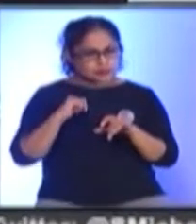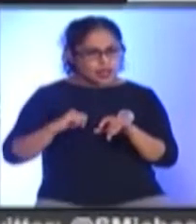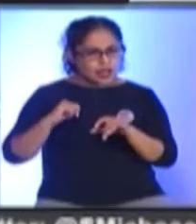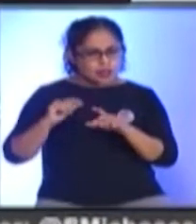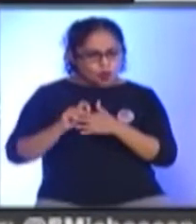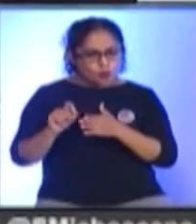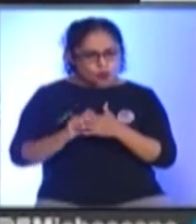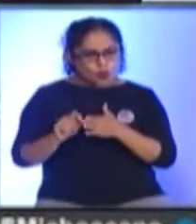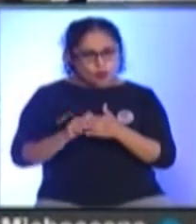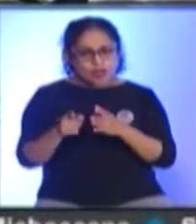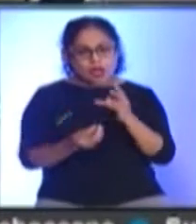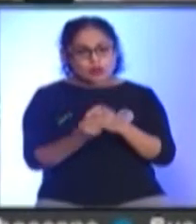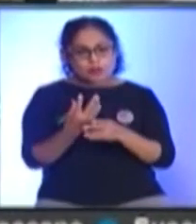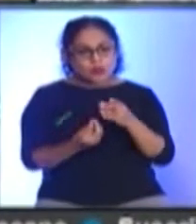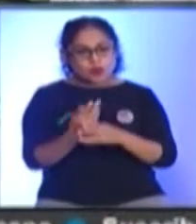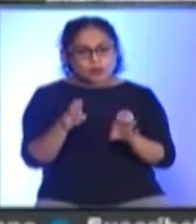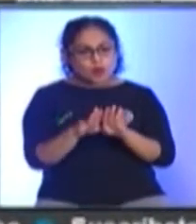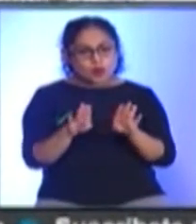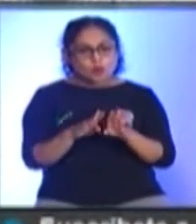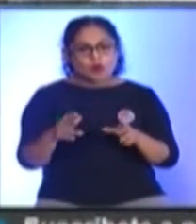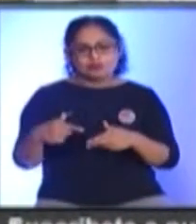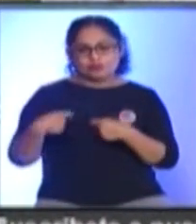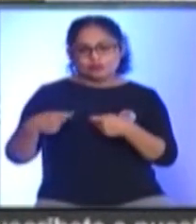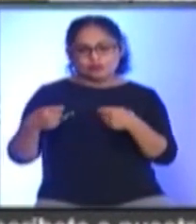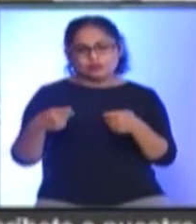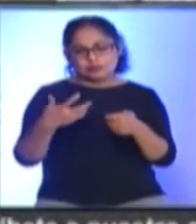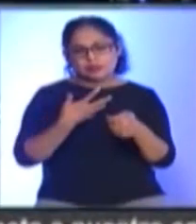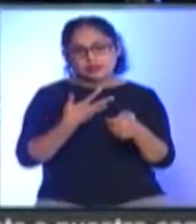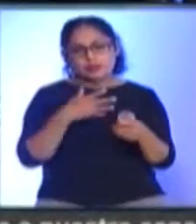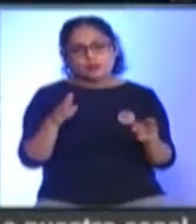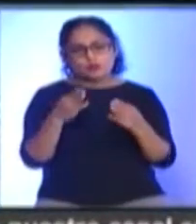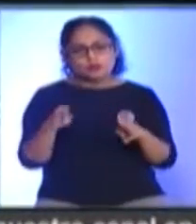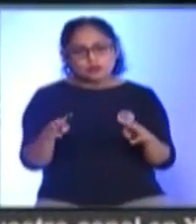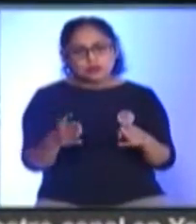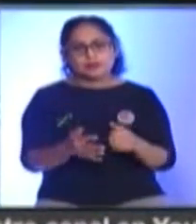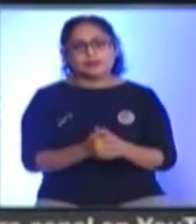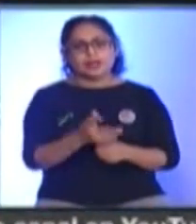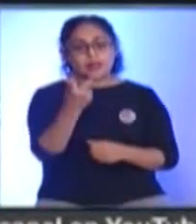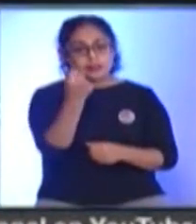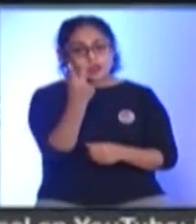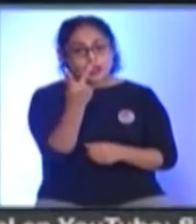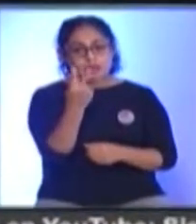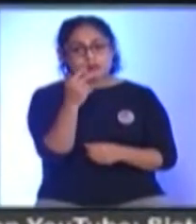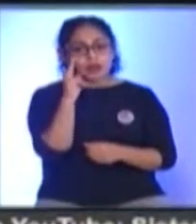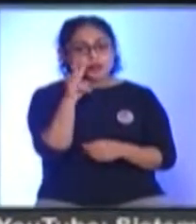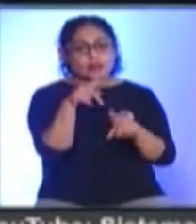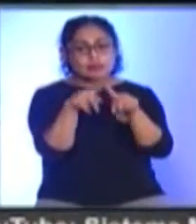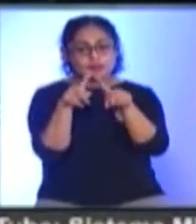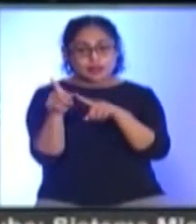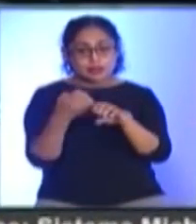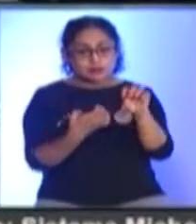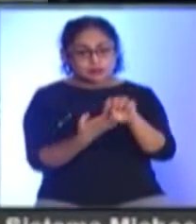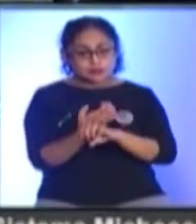A los nuevos Exponentes De los diversos Géneros musicales En la televisión Vemos la riqueza Y la diversidad De nuestro estado